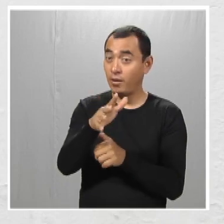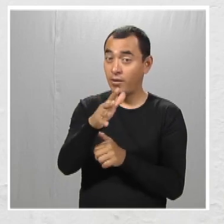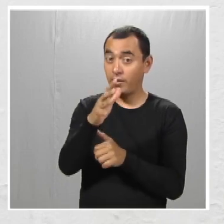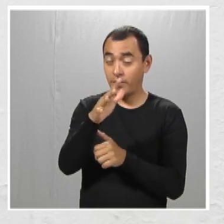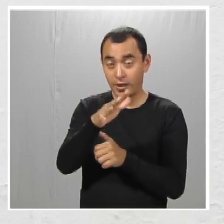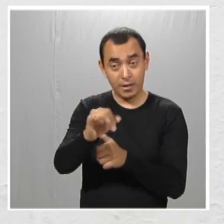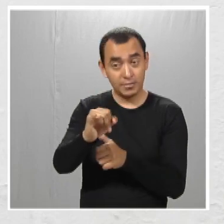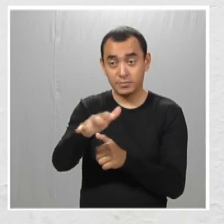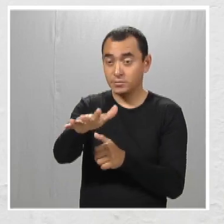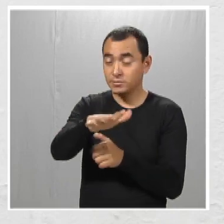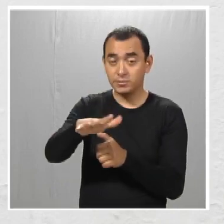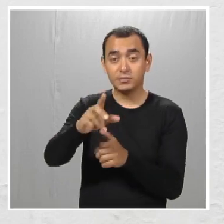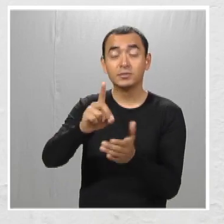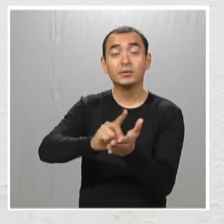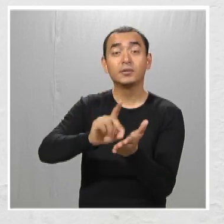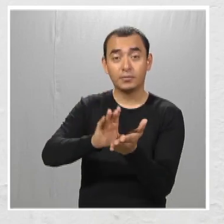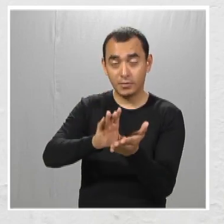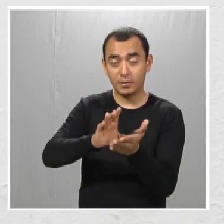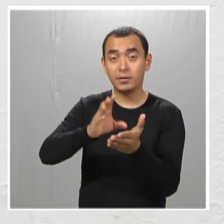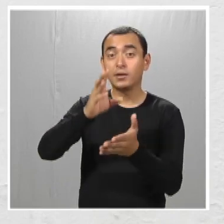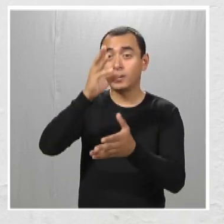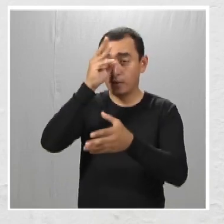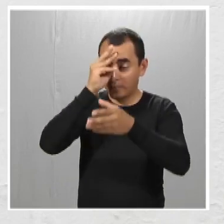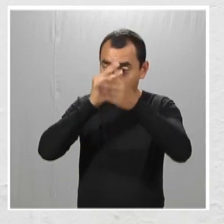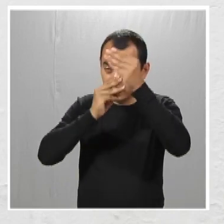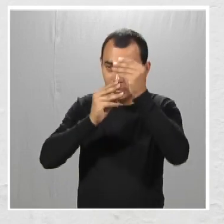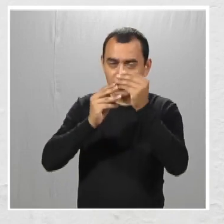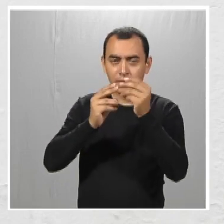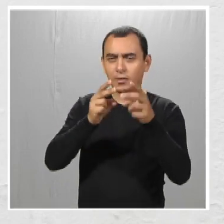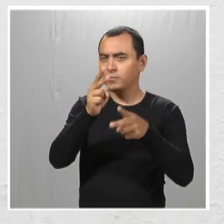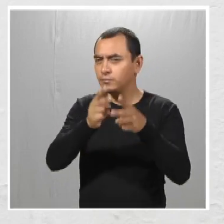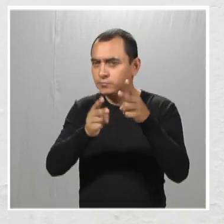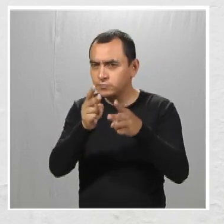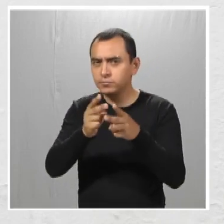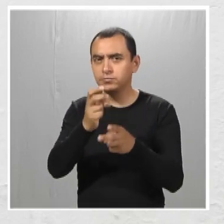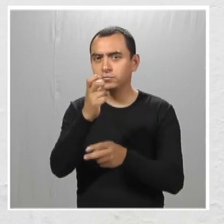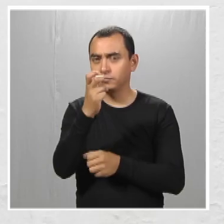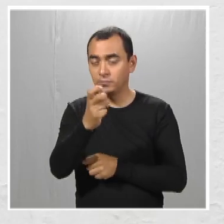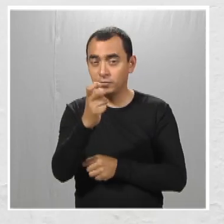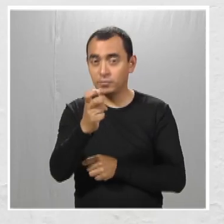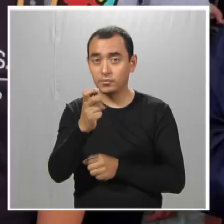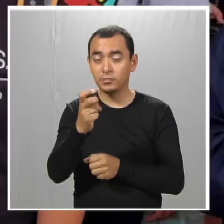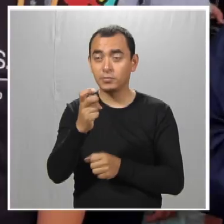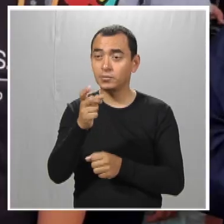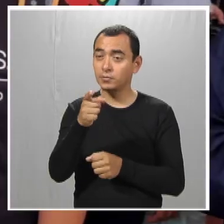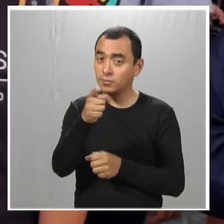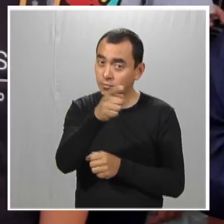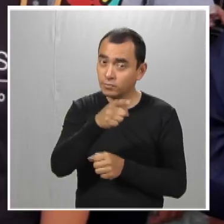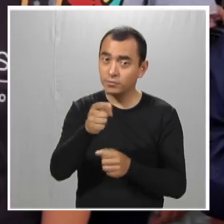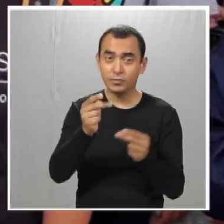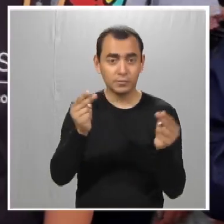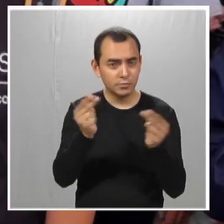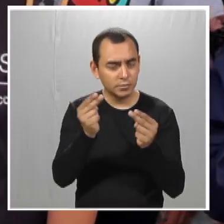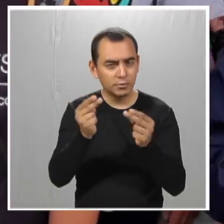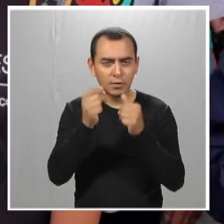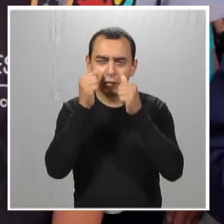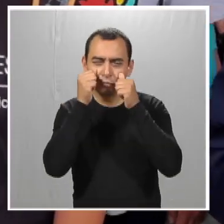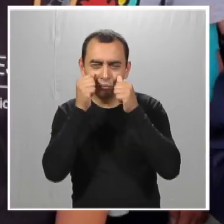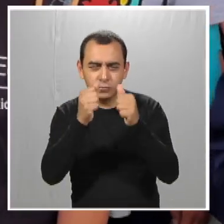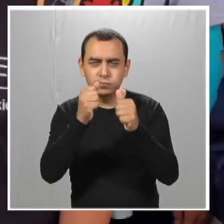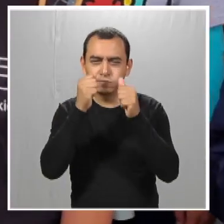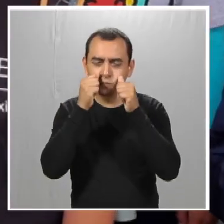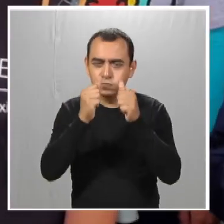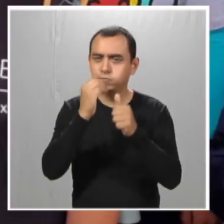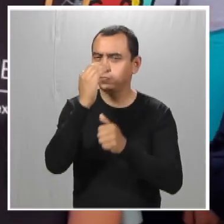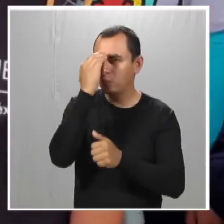es por su discapacidad. Y, bueno, he aprendido a convivir con ellos en todo este tiempo. Y que se tomen el tiempo